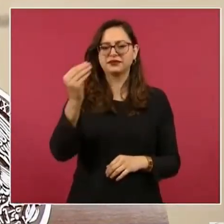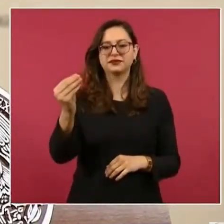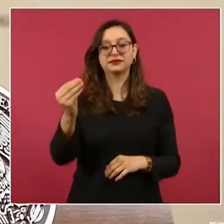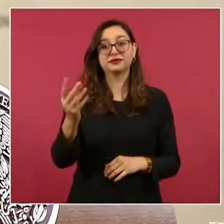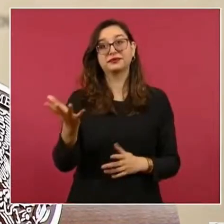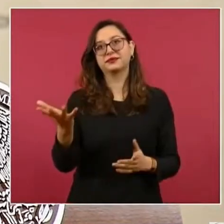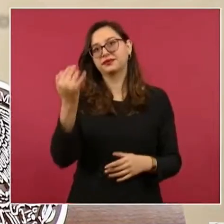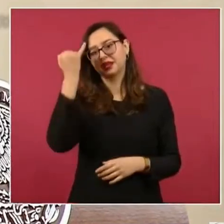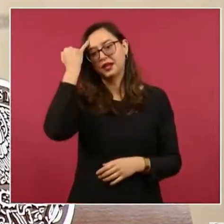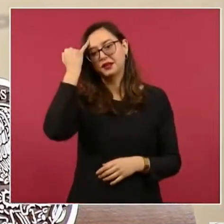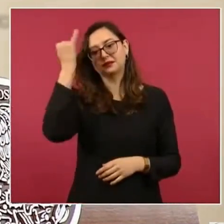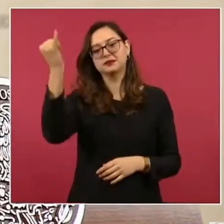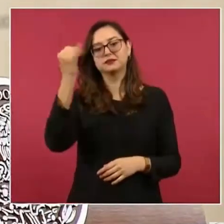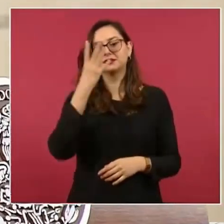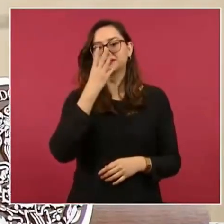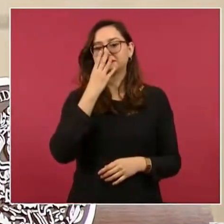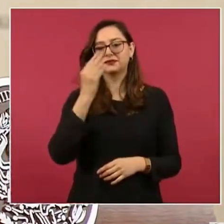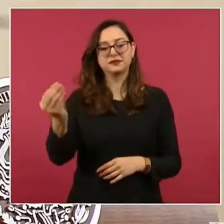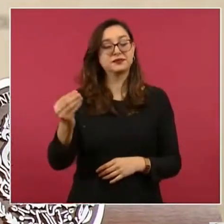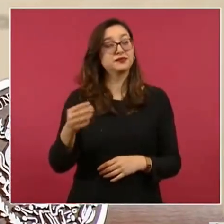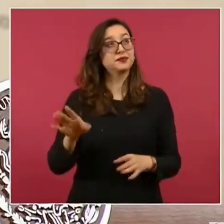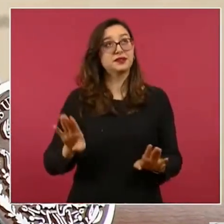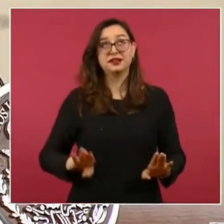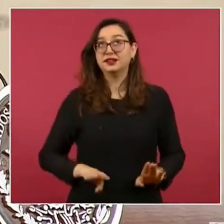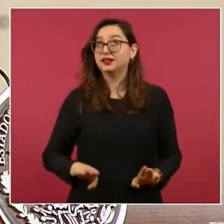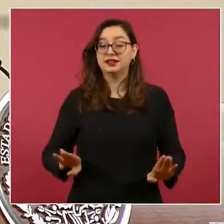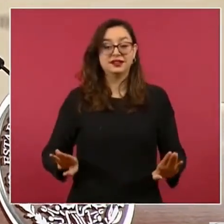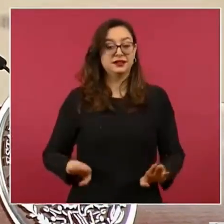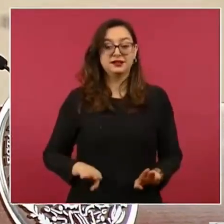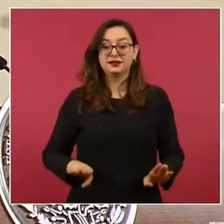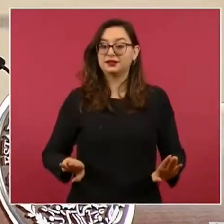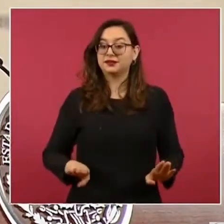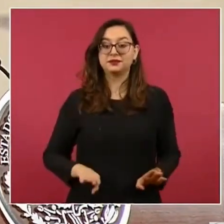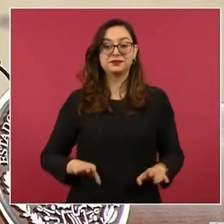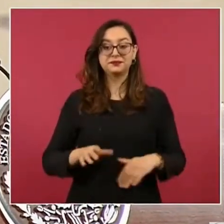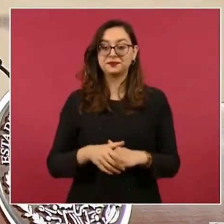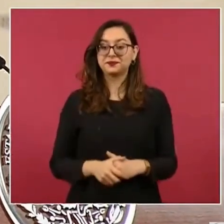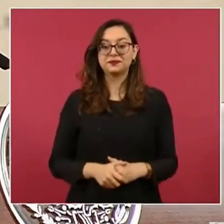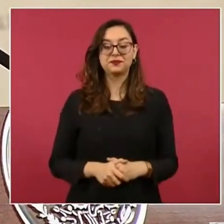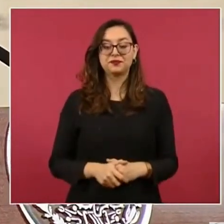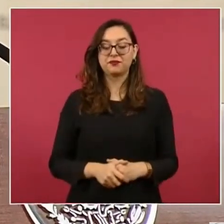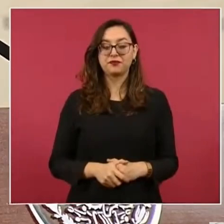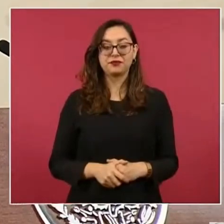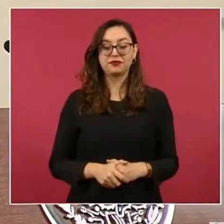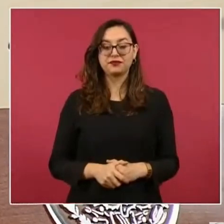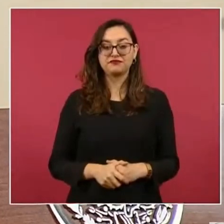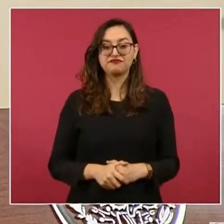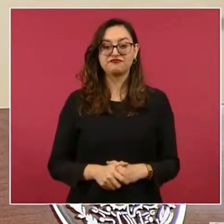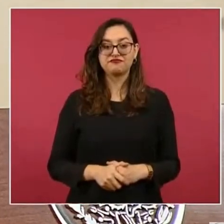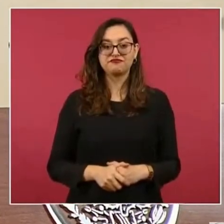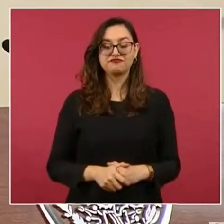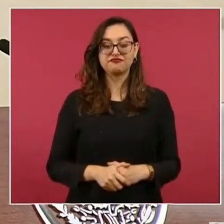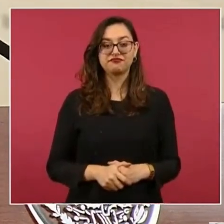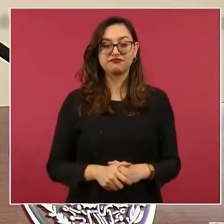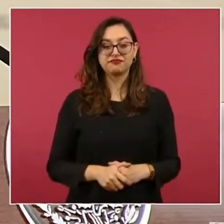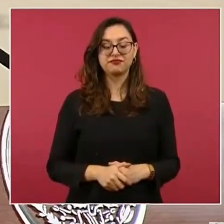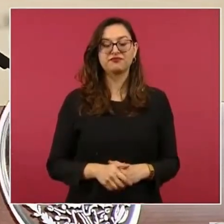Coyoacán, Híjole, Coyoacán, que… De cuadrito,